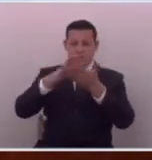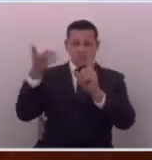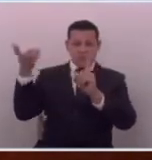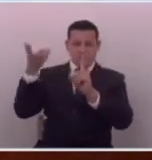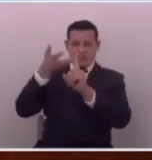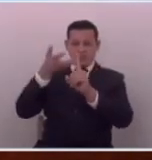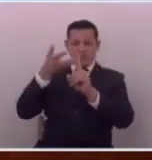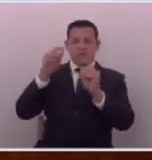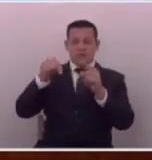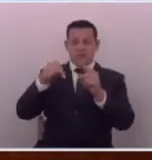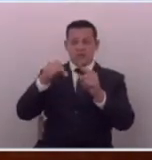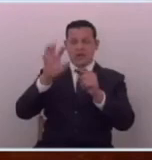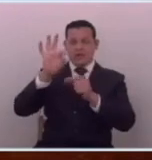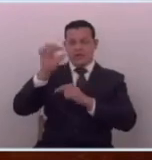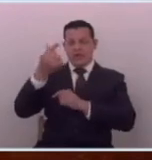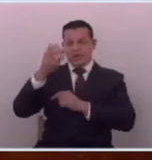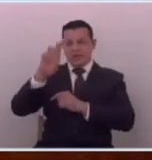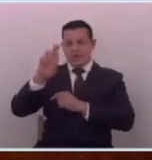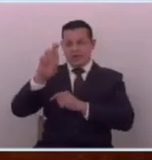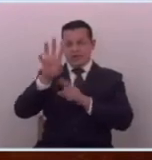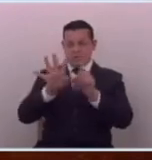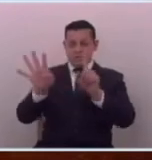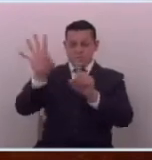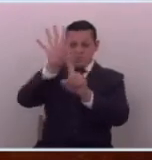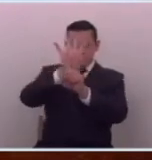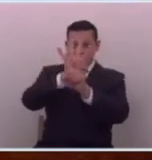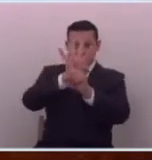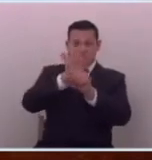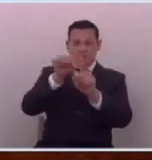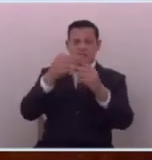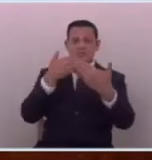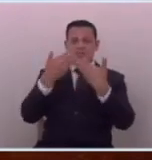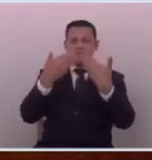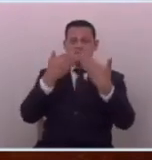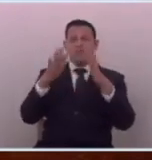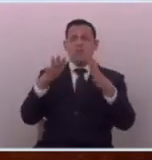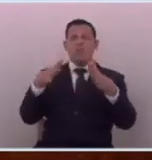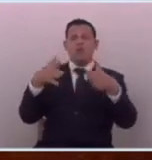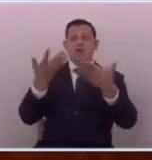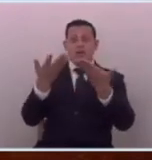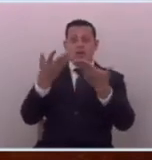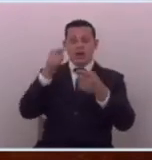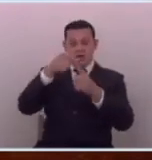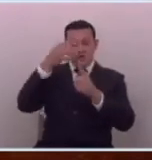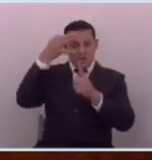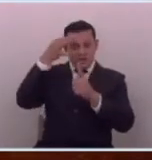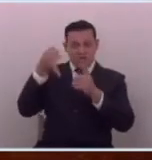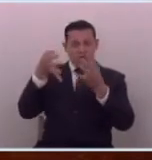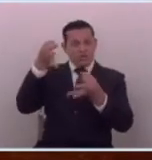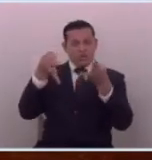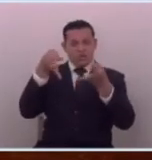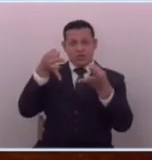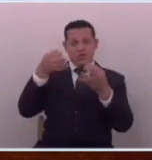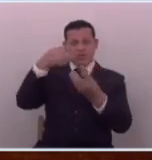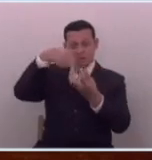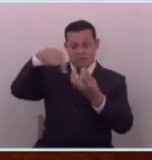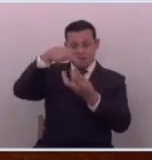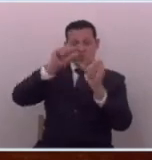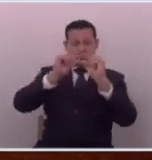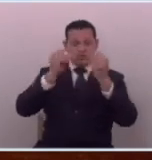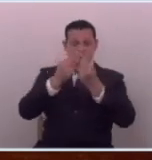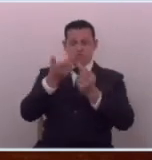ellos tenían al fiscal también ahí por eso era la explicación de por qué ellos creían que la justicia no era para ellos